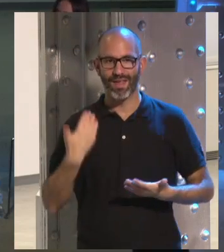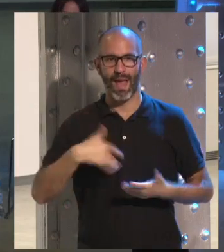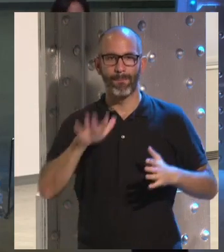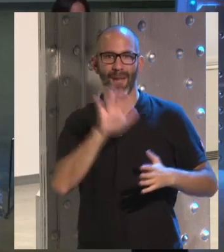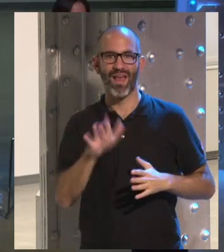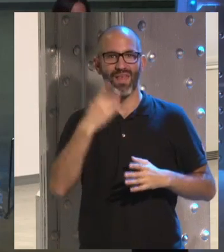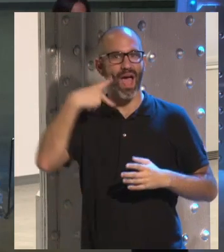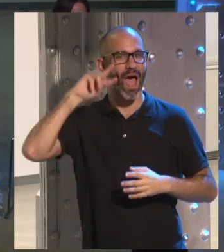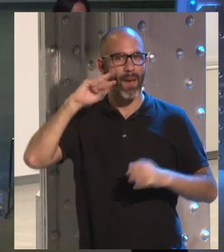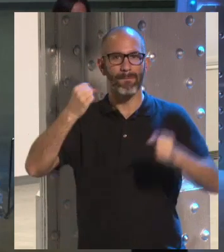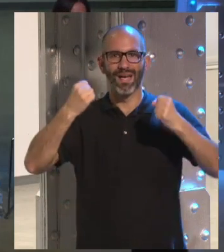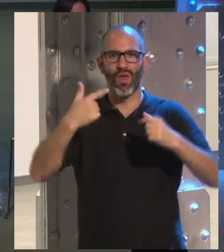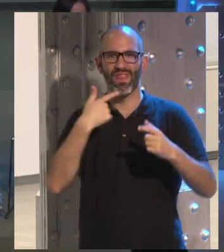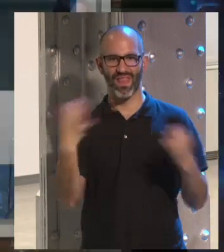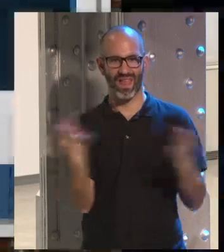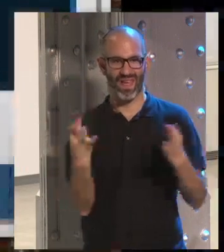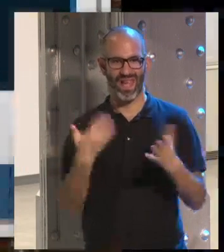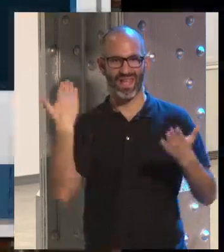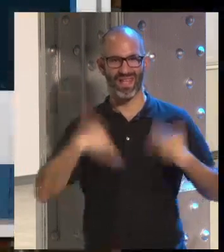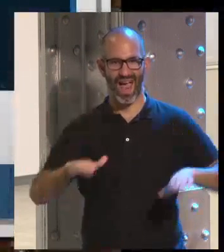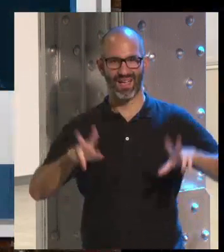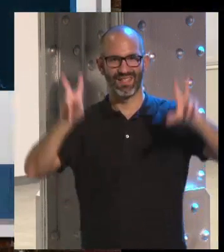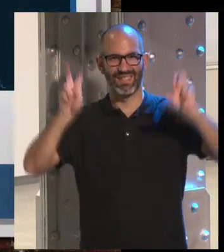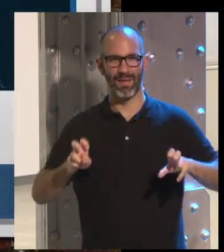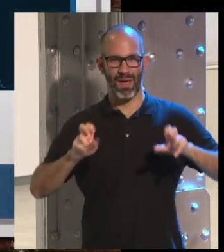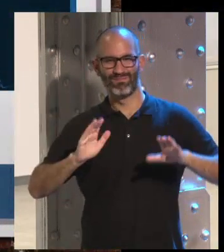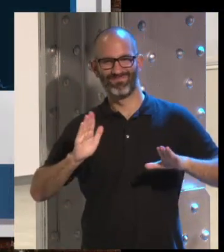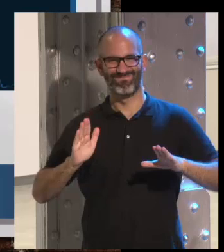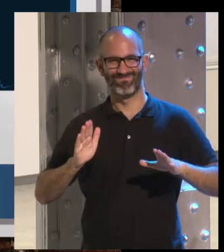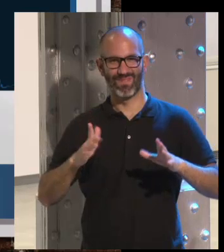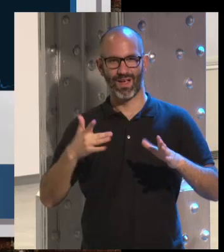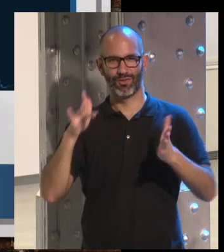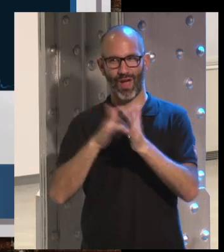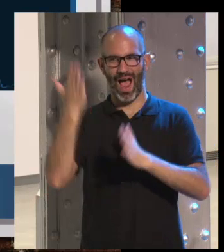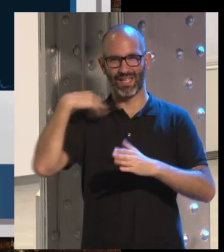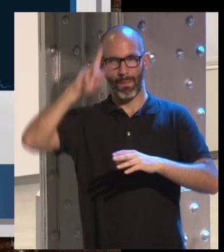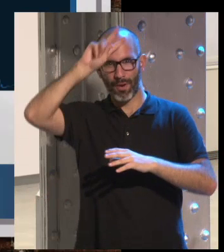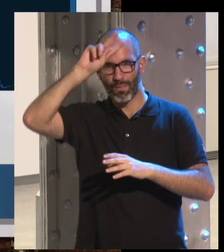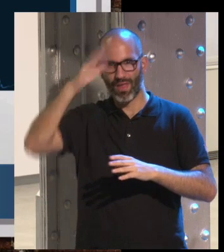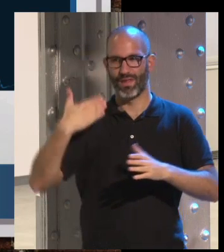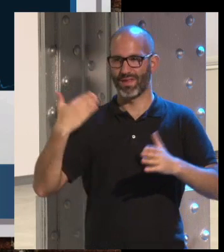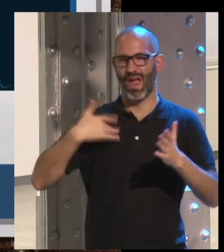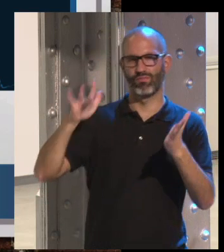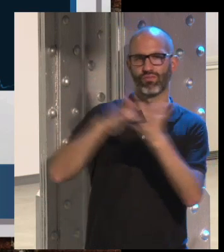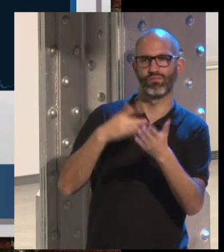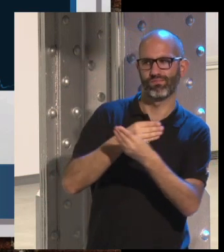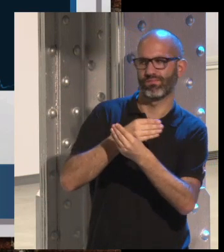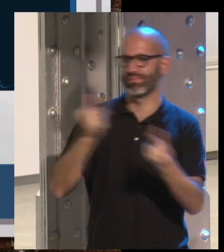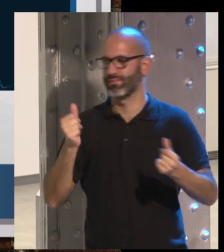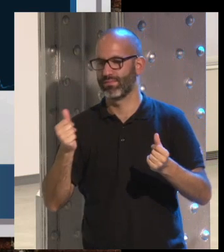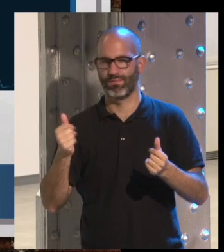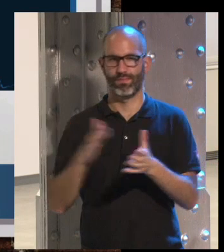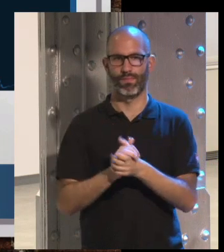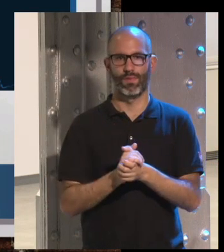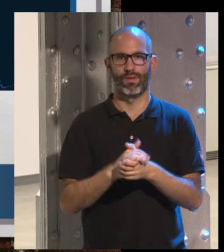según nos decían los expertos, que esa brecha digital se está difuminando. Lo dejo también encima de la mesa.